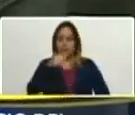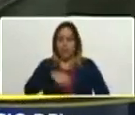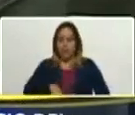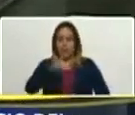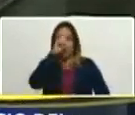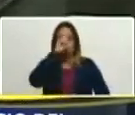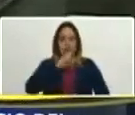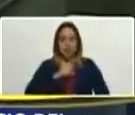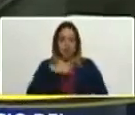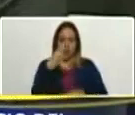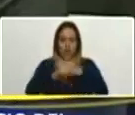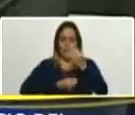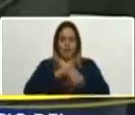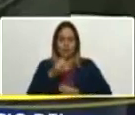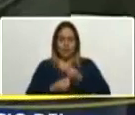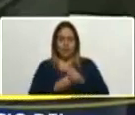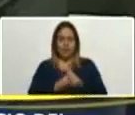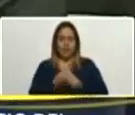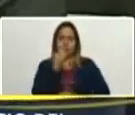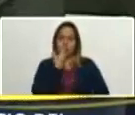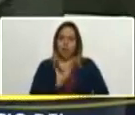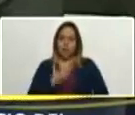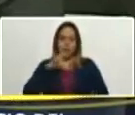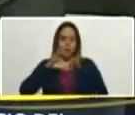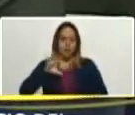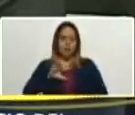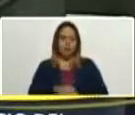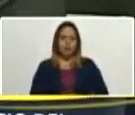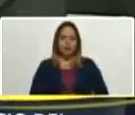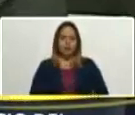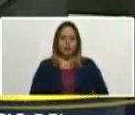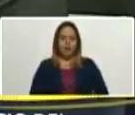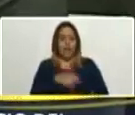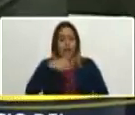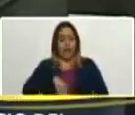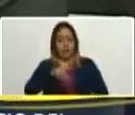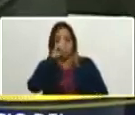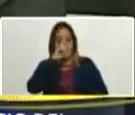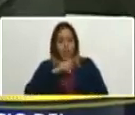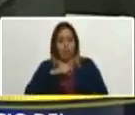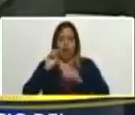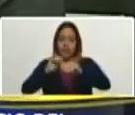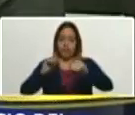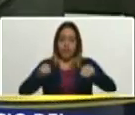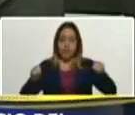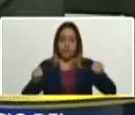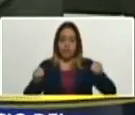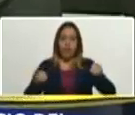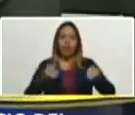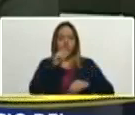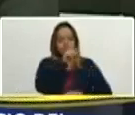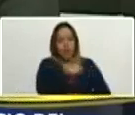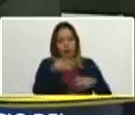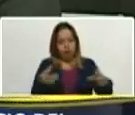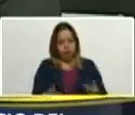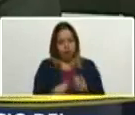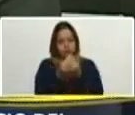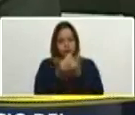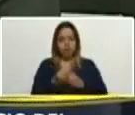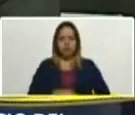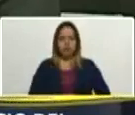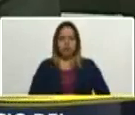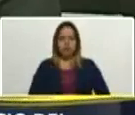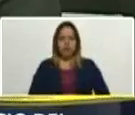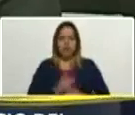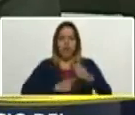para la construcción de prosperidad, es un año donde le anunciamos a usted que acompañaremos, a